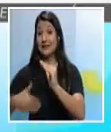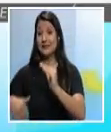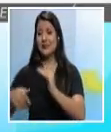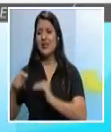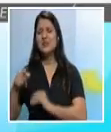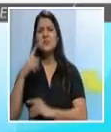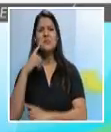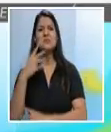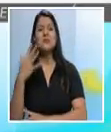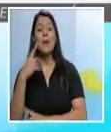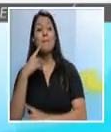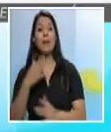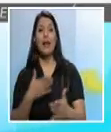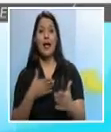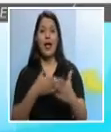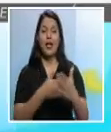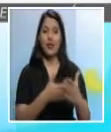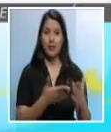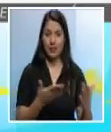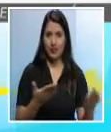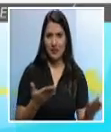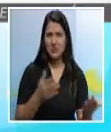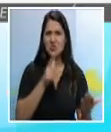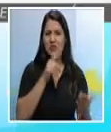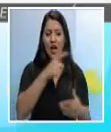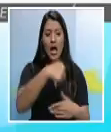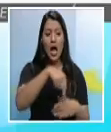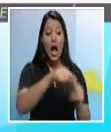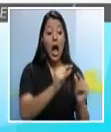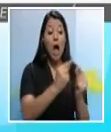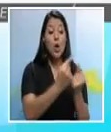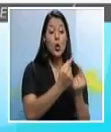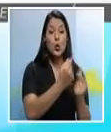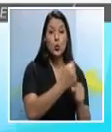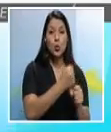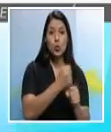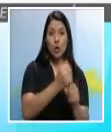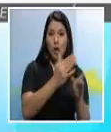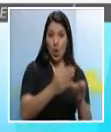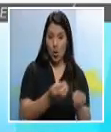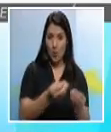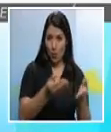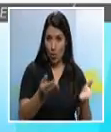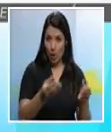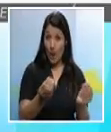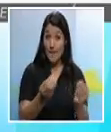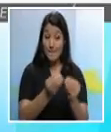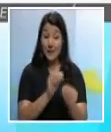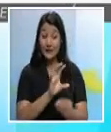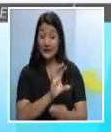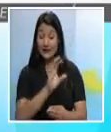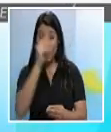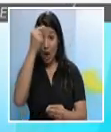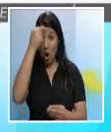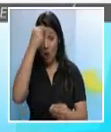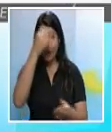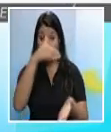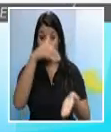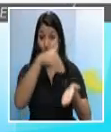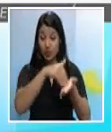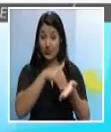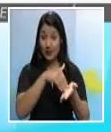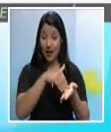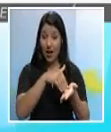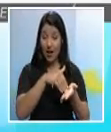hacer daño, para hacer daño a grupos de empleados públicos, sobre todo los del gobierno central, que